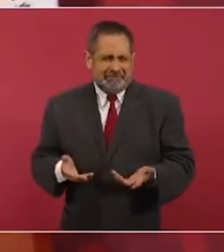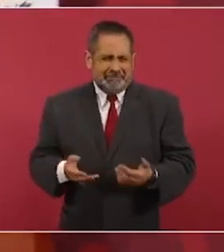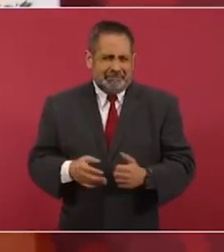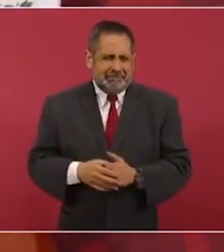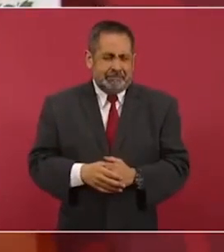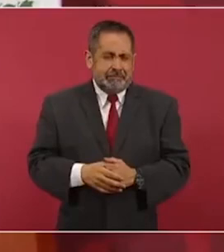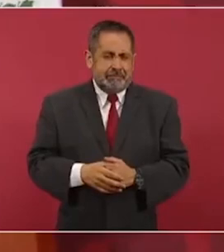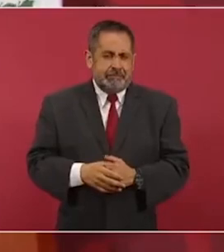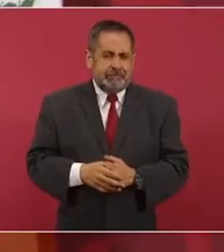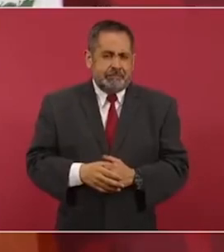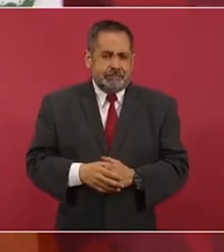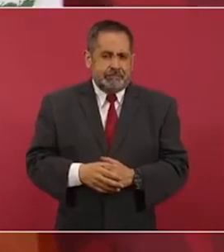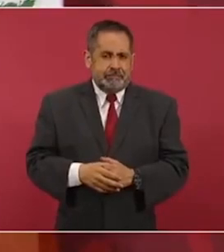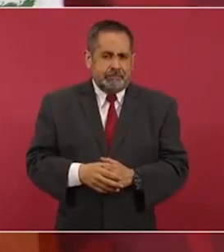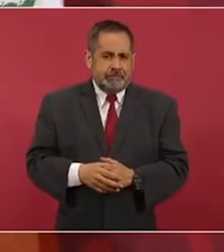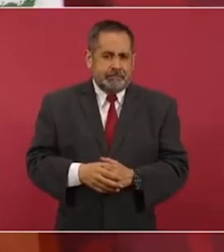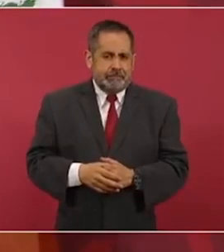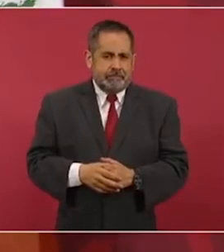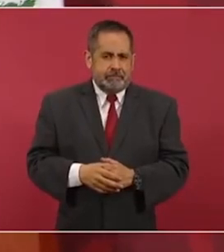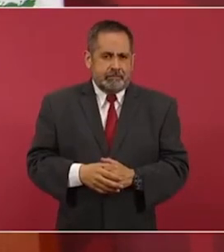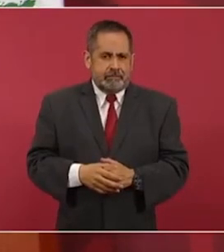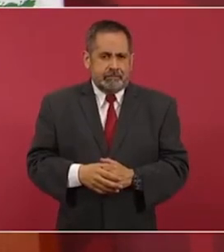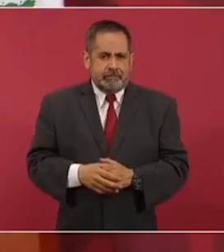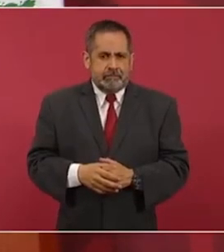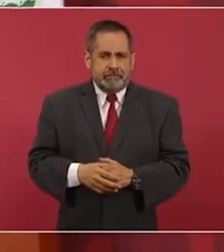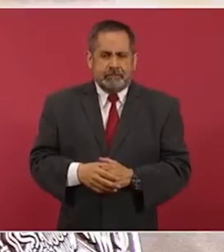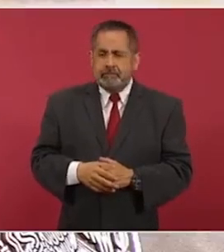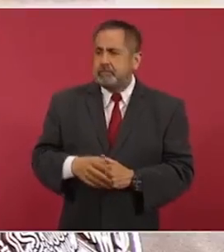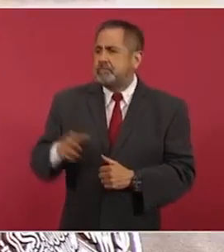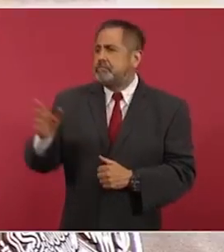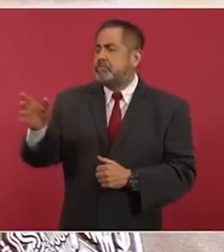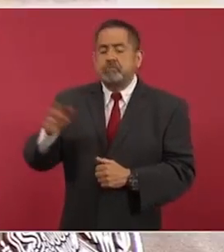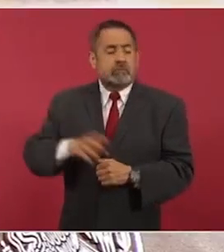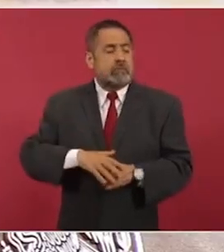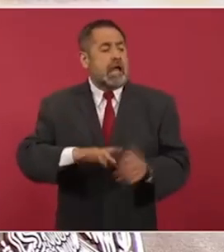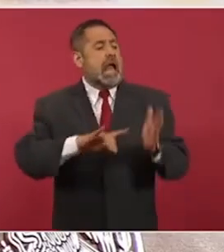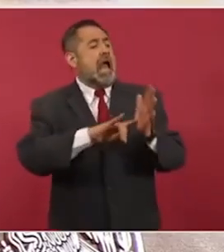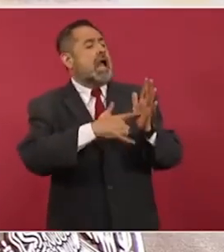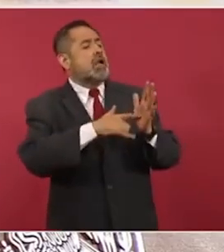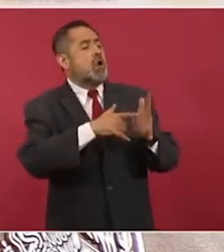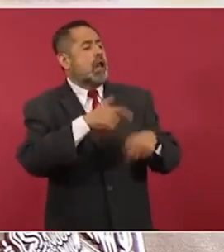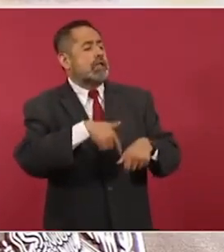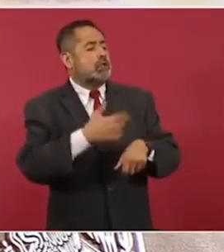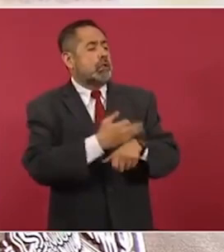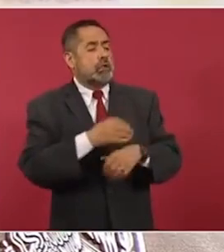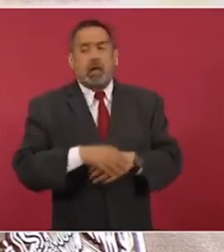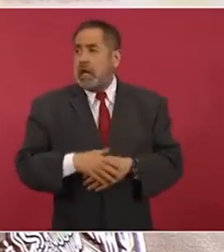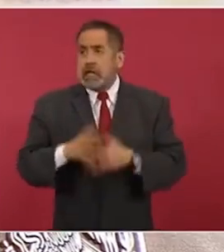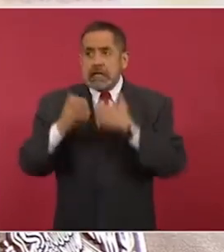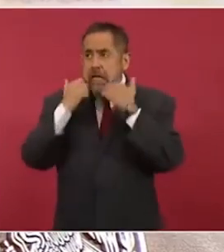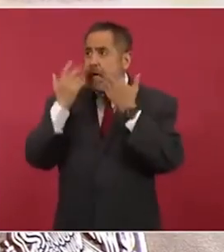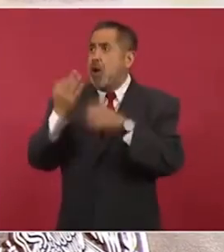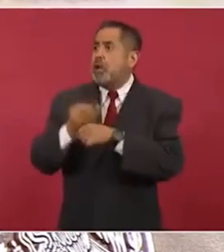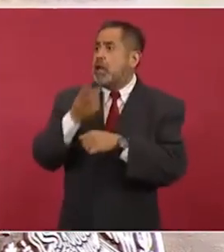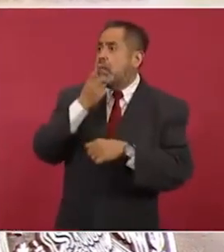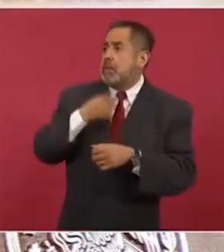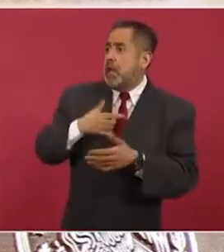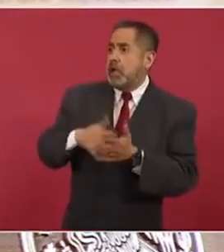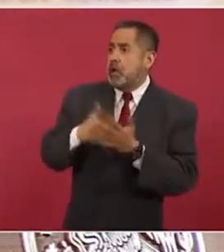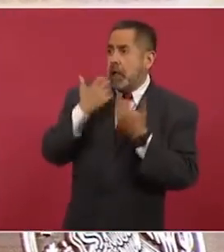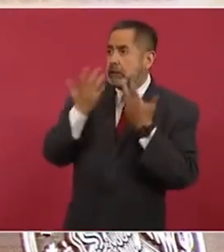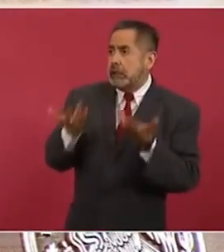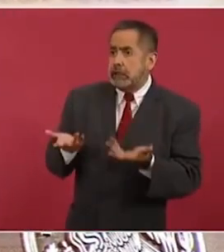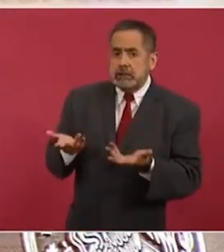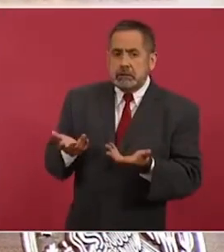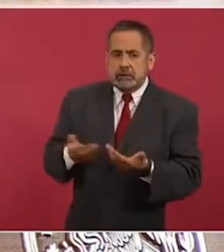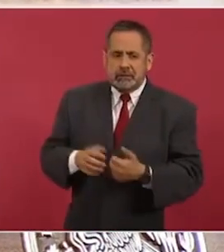que yo pueda decir qué horas son las que usted quiera que sean señor